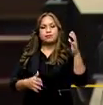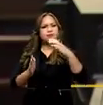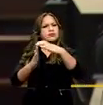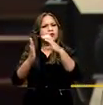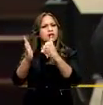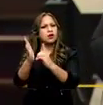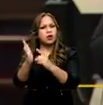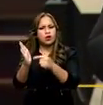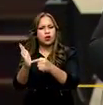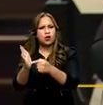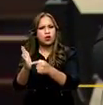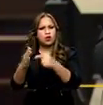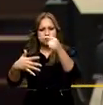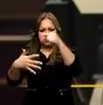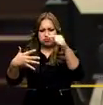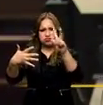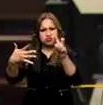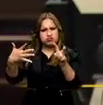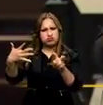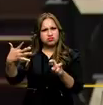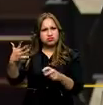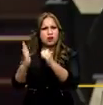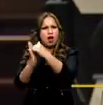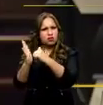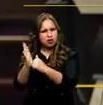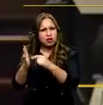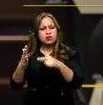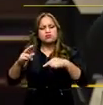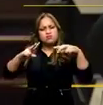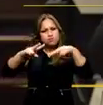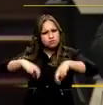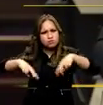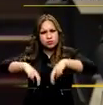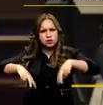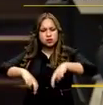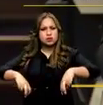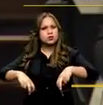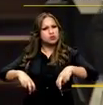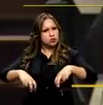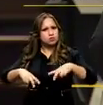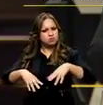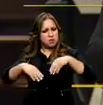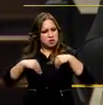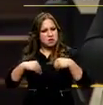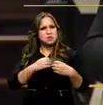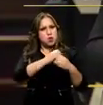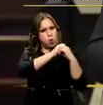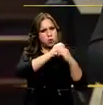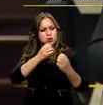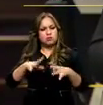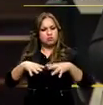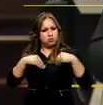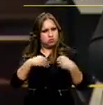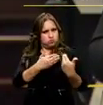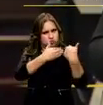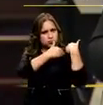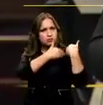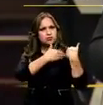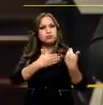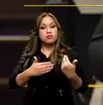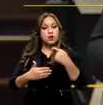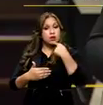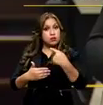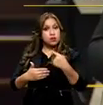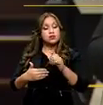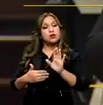El Código, en sus disposiciones sobre investigación responsable, establece que se llevarán adelante